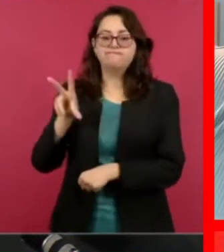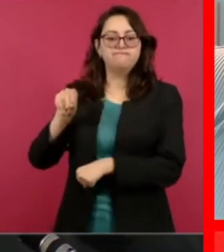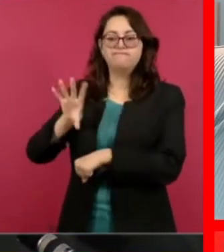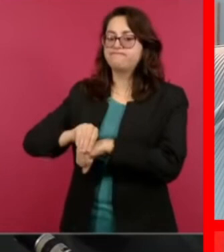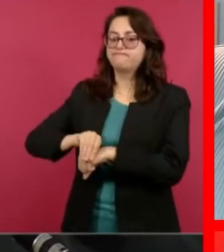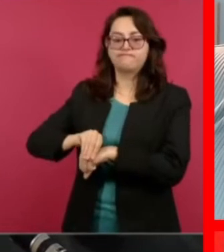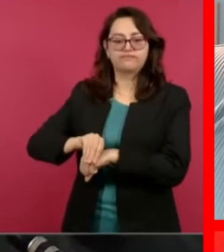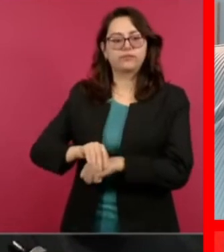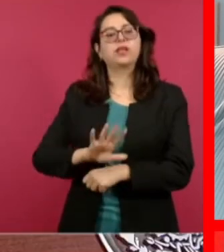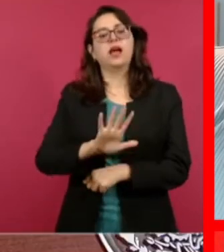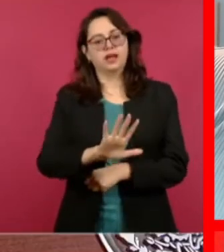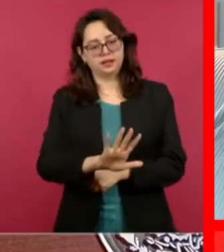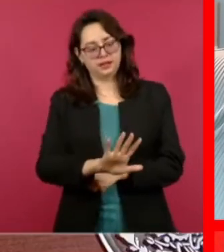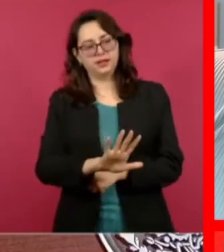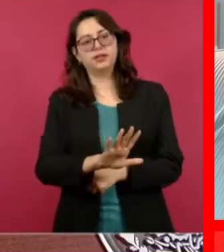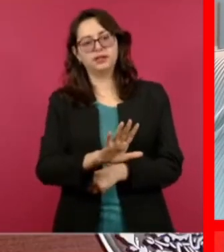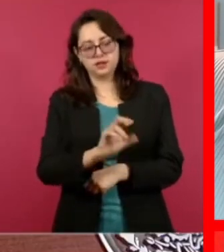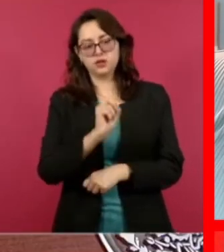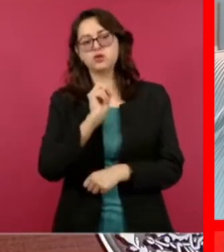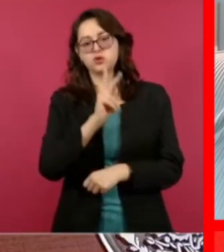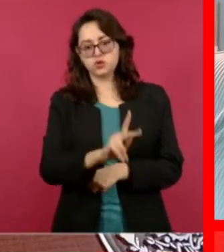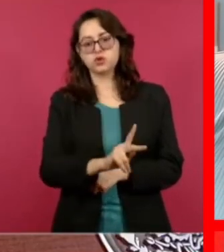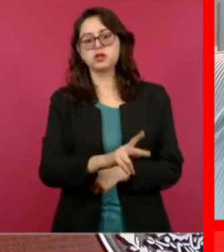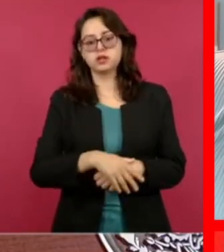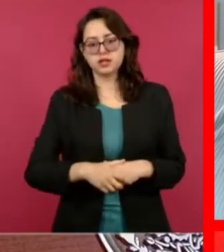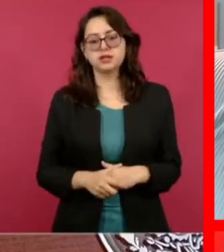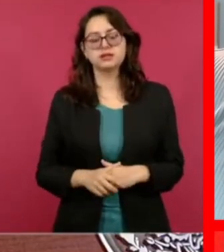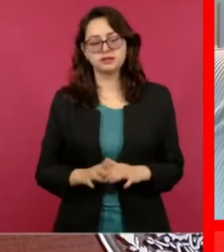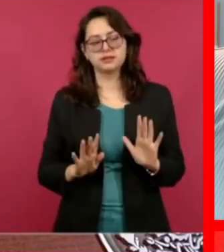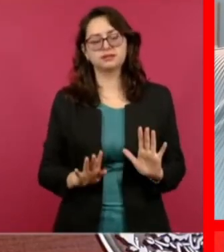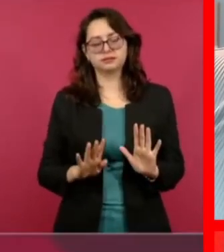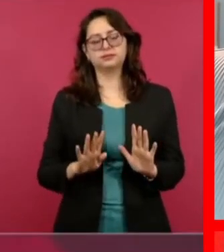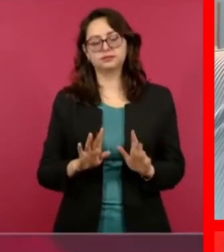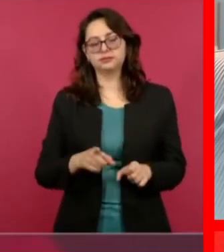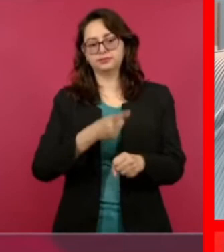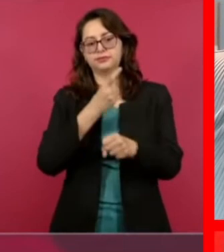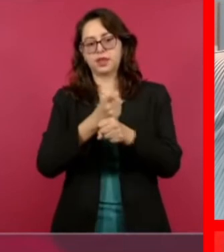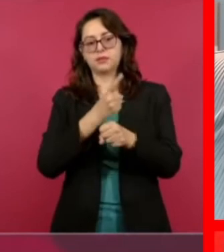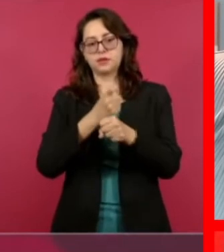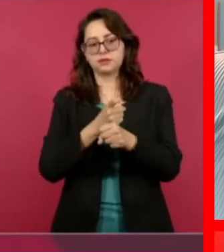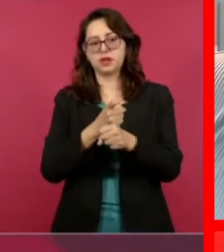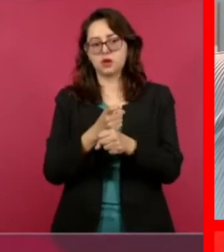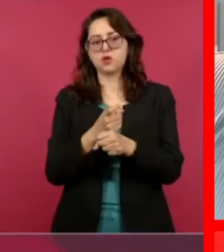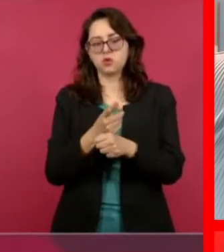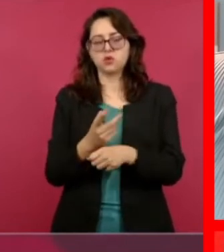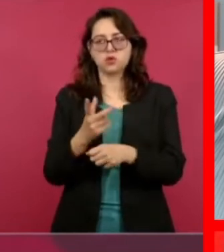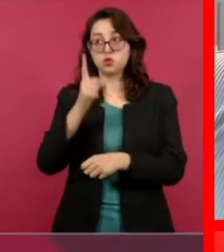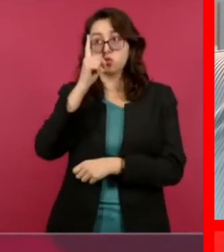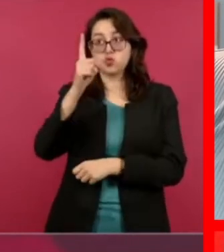Primero vamos a comenzar con eso, darle seguridad a los trabajadores para que